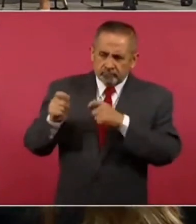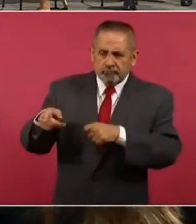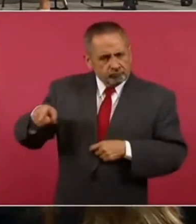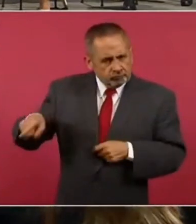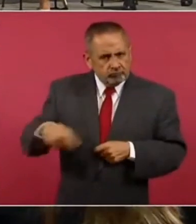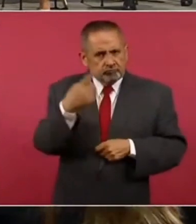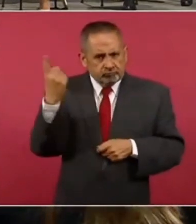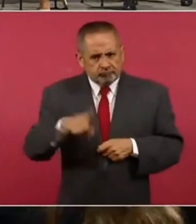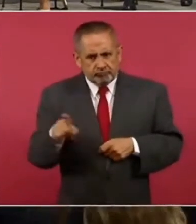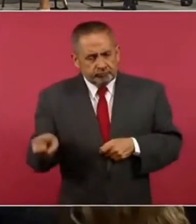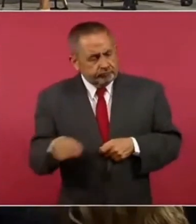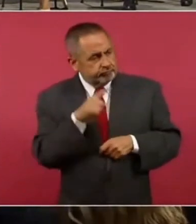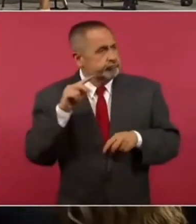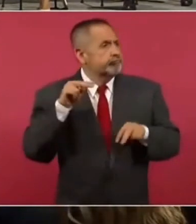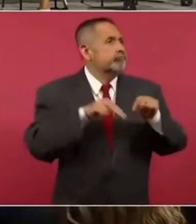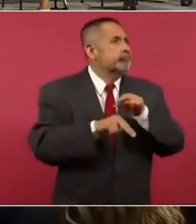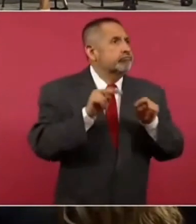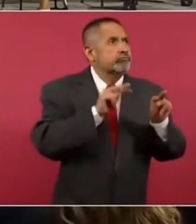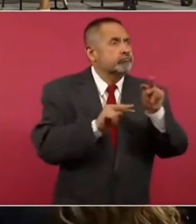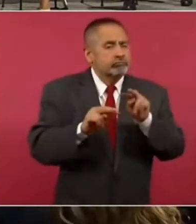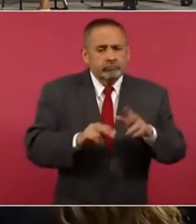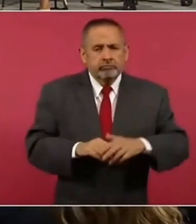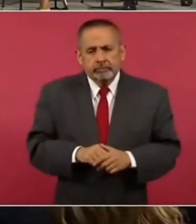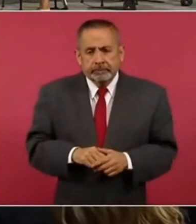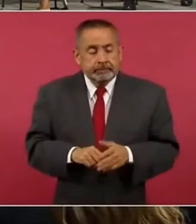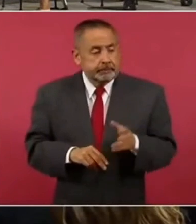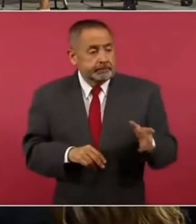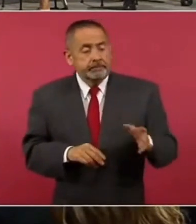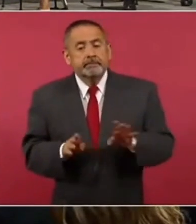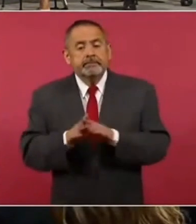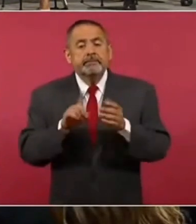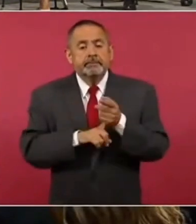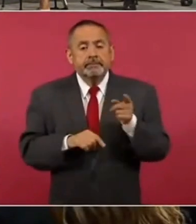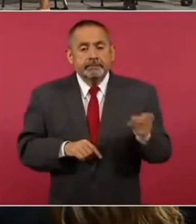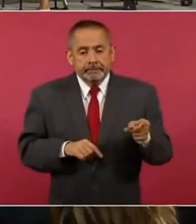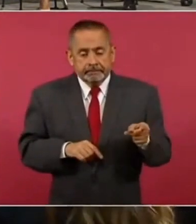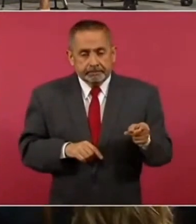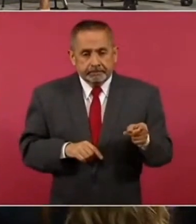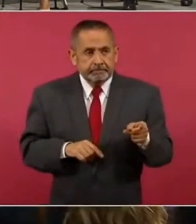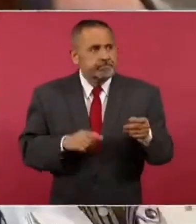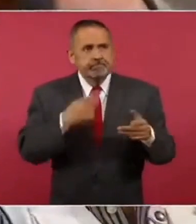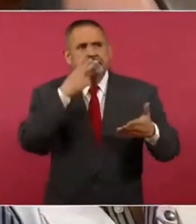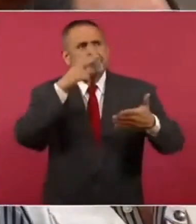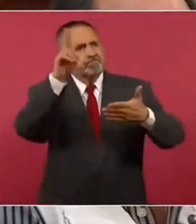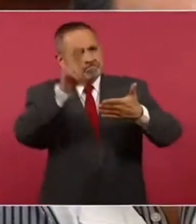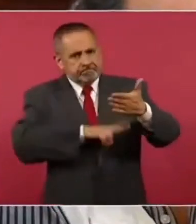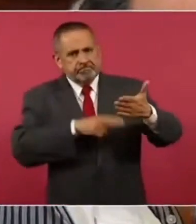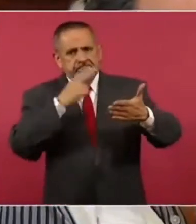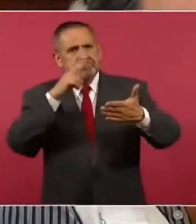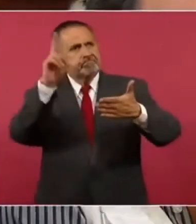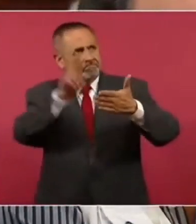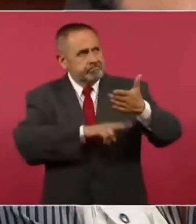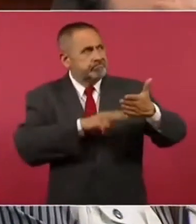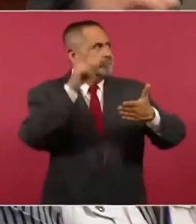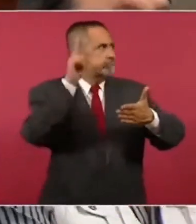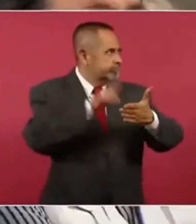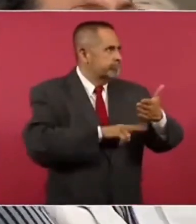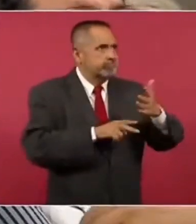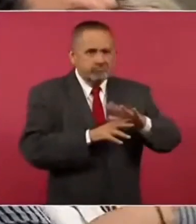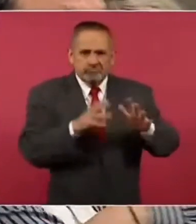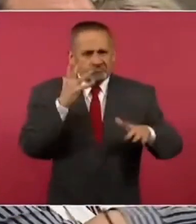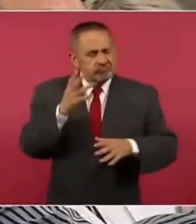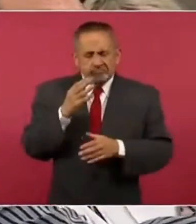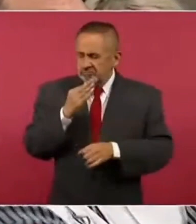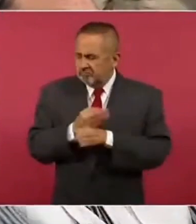instrucciones, han estado realizando las clausuras. El trabajo firme,